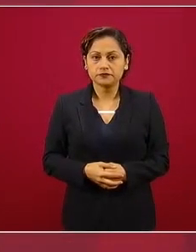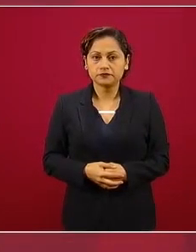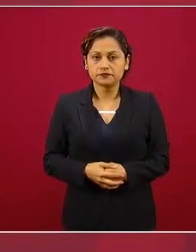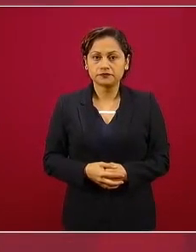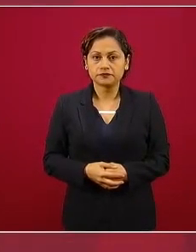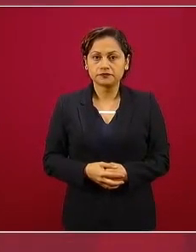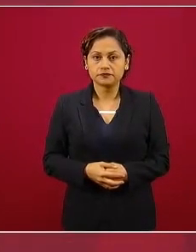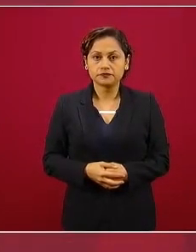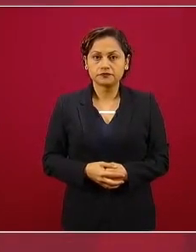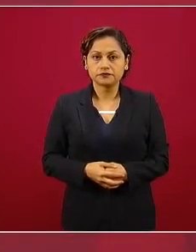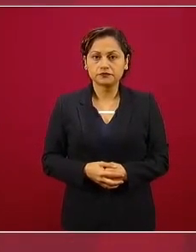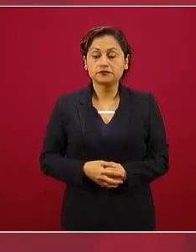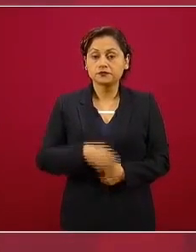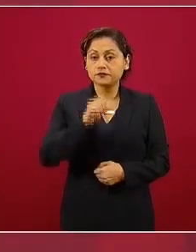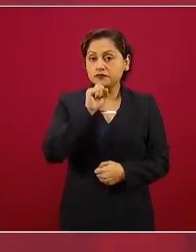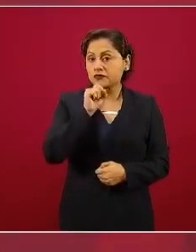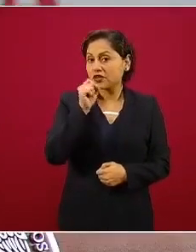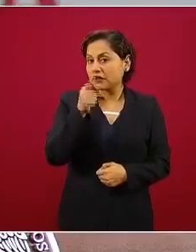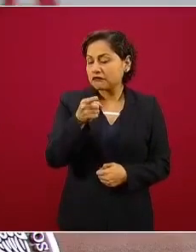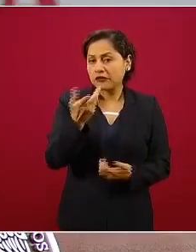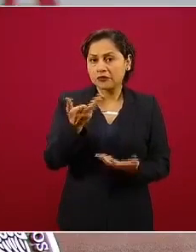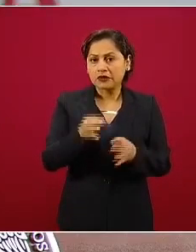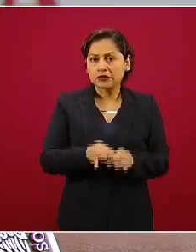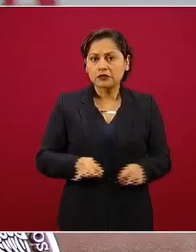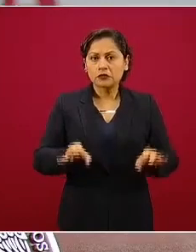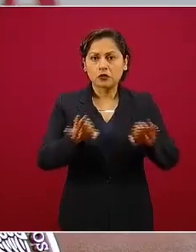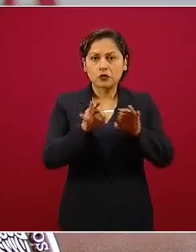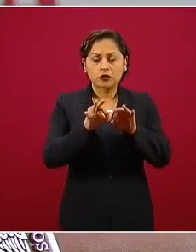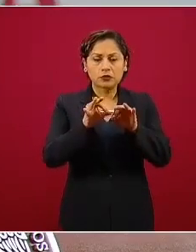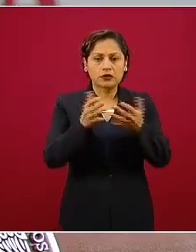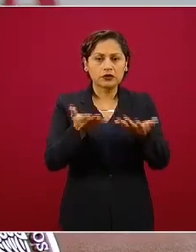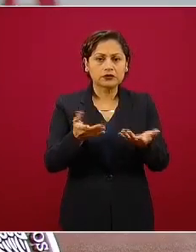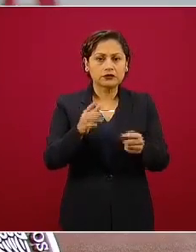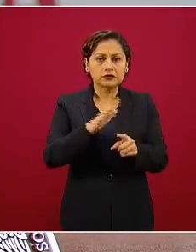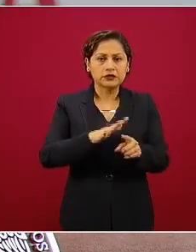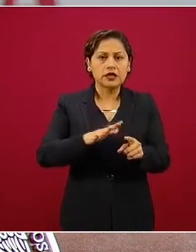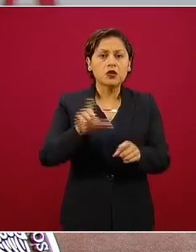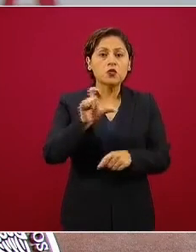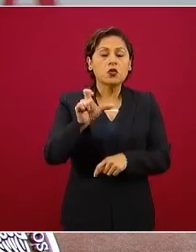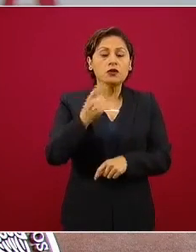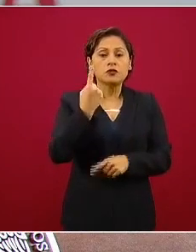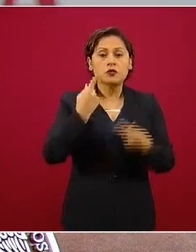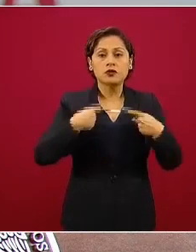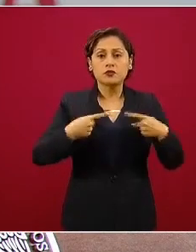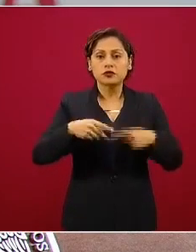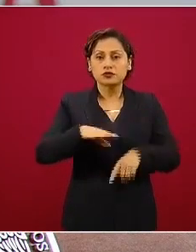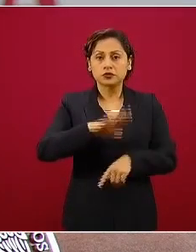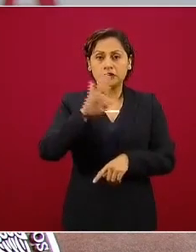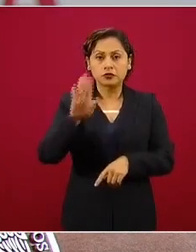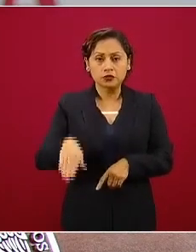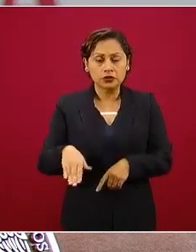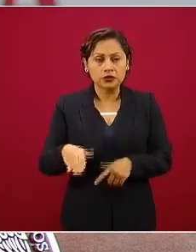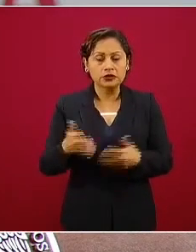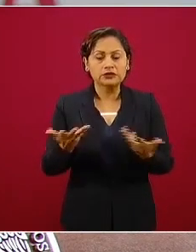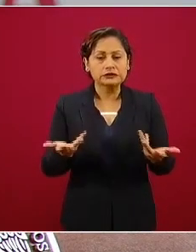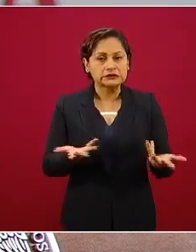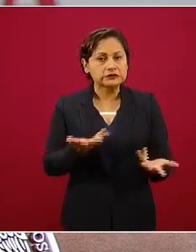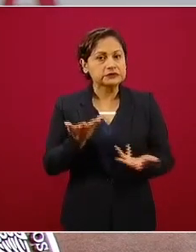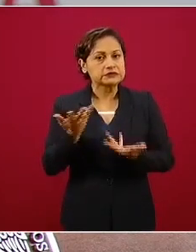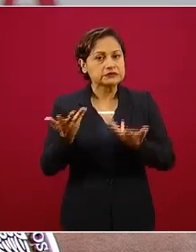un fallecimiento de cualquier causa,